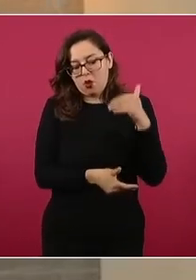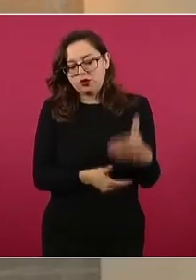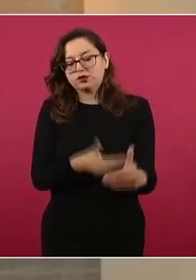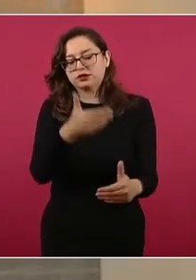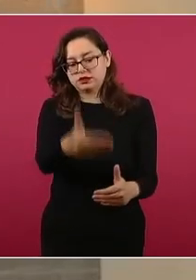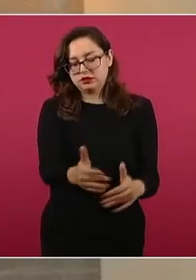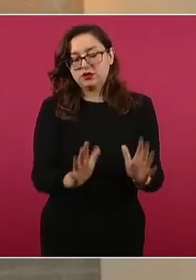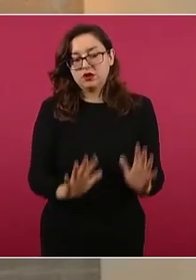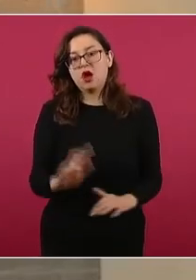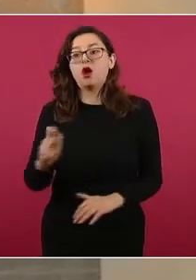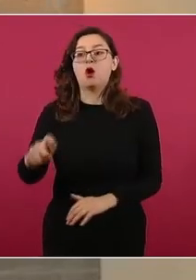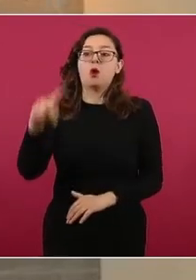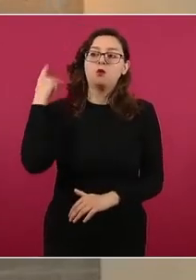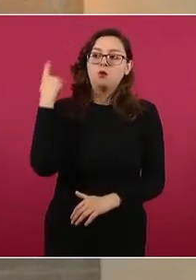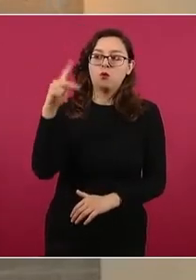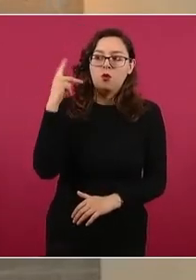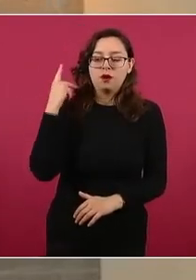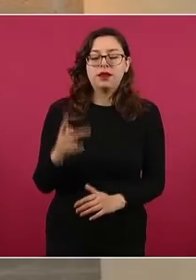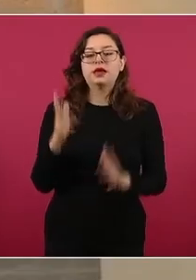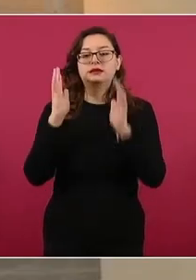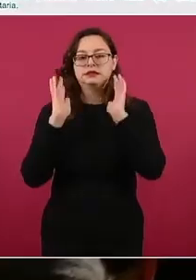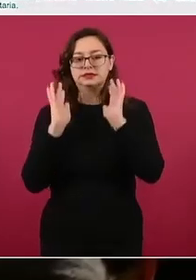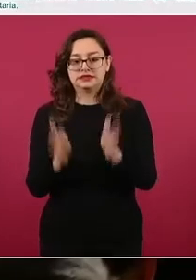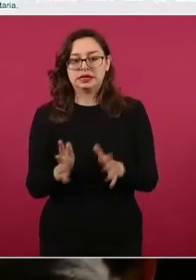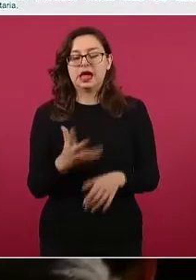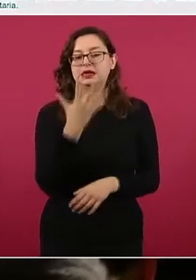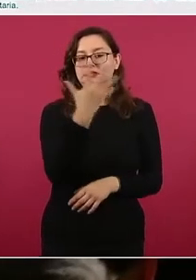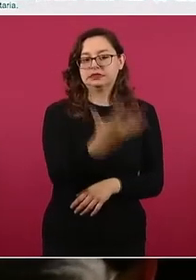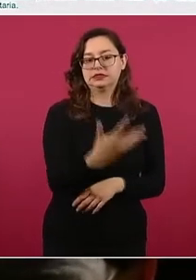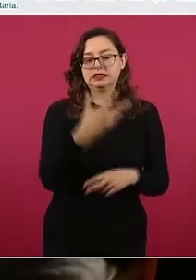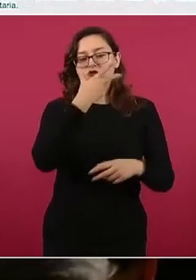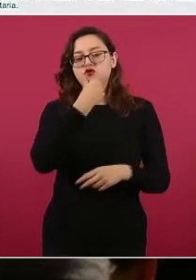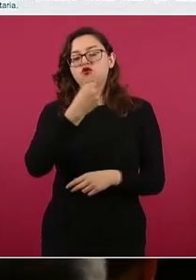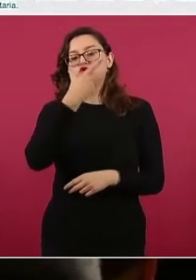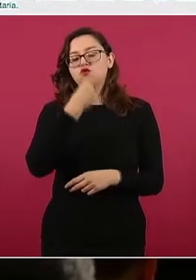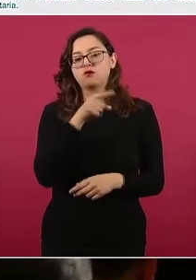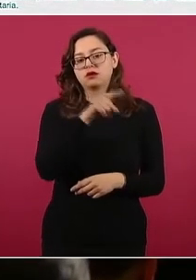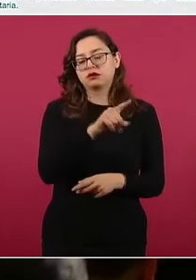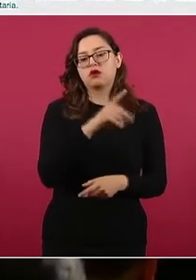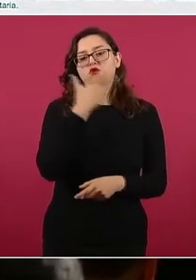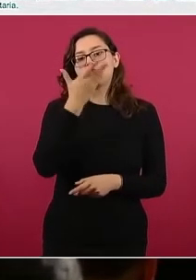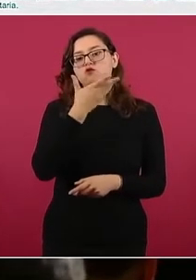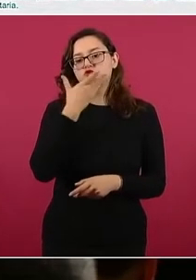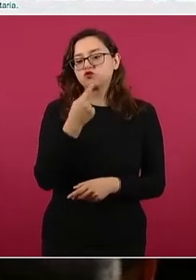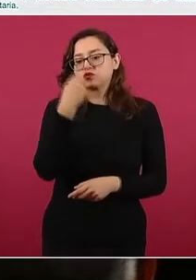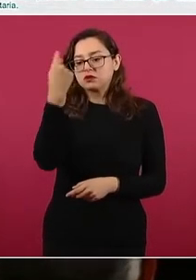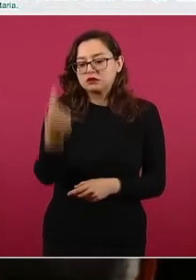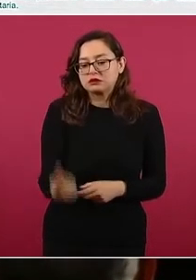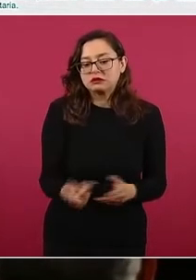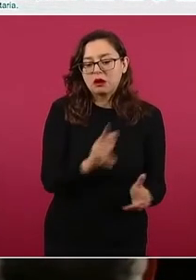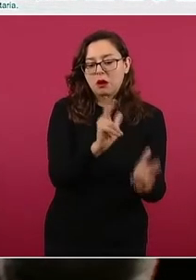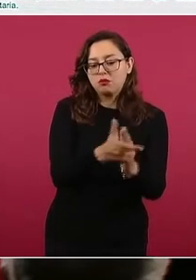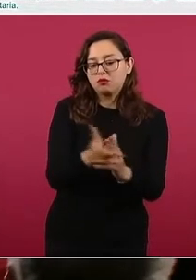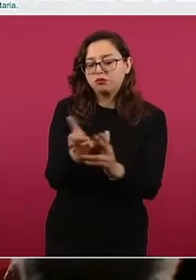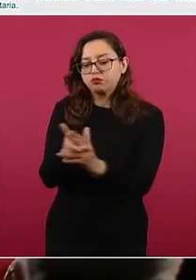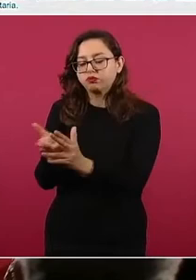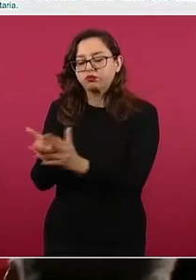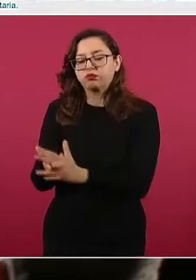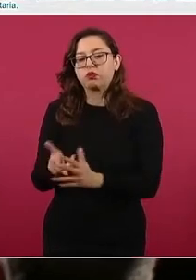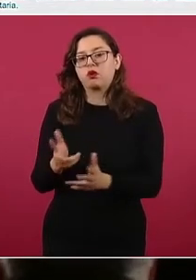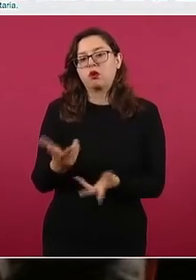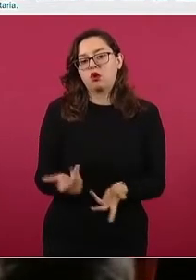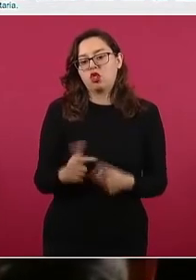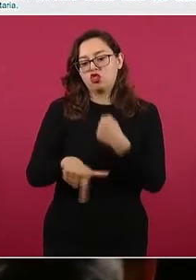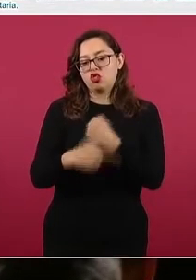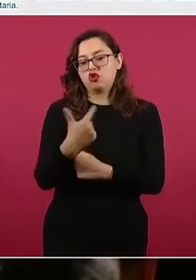Puebla logró la vinculación a proceso de cinco presuntos homicidas de un menor de edad, de 12 años de edad